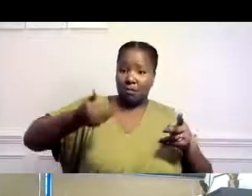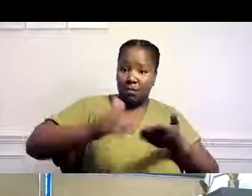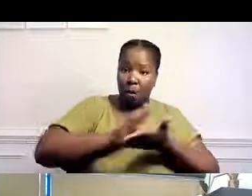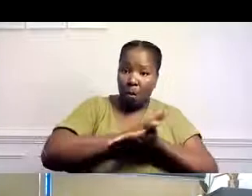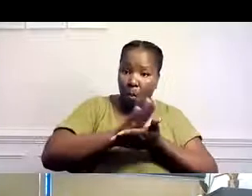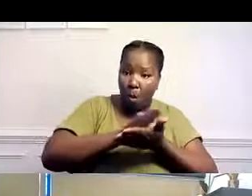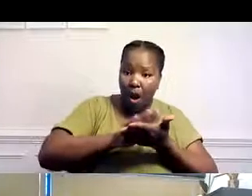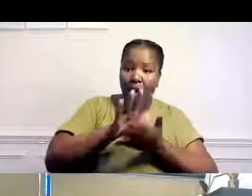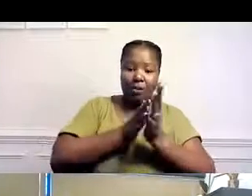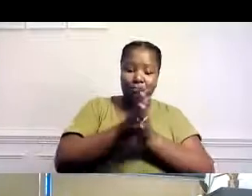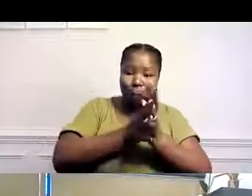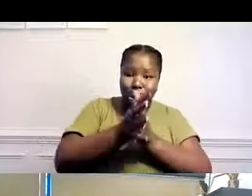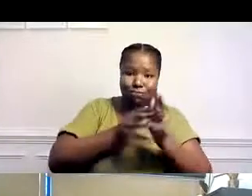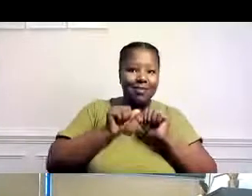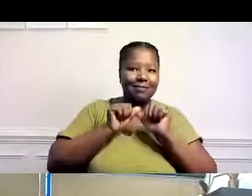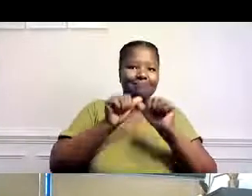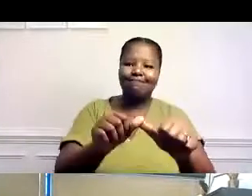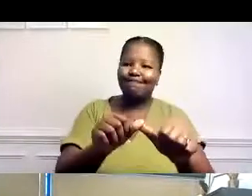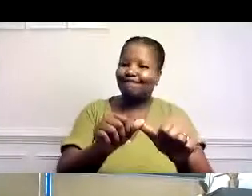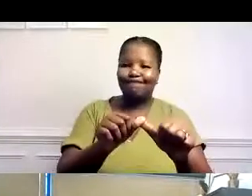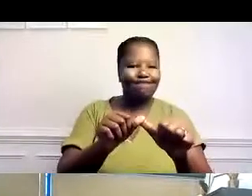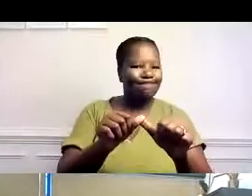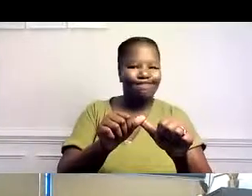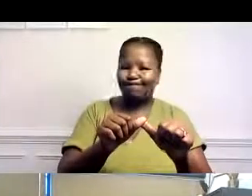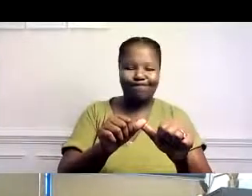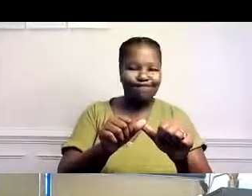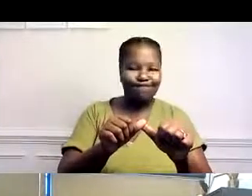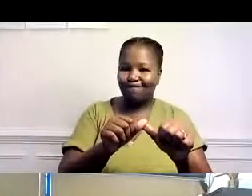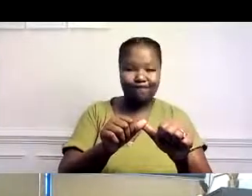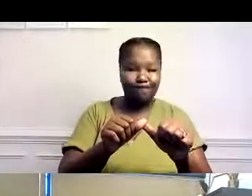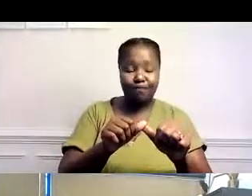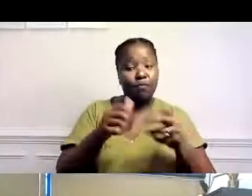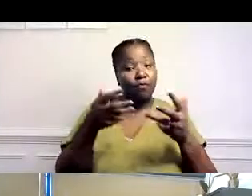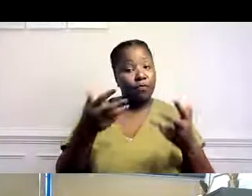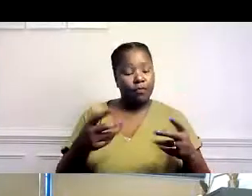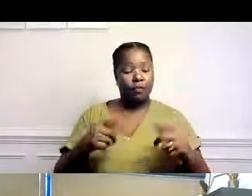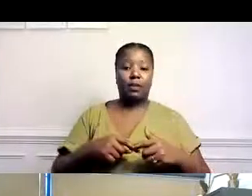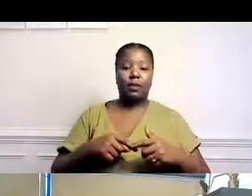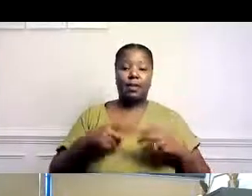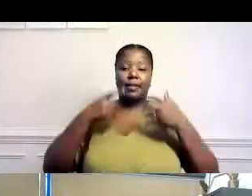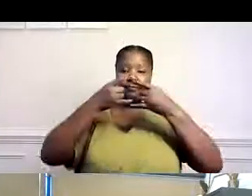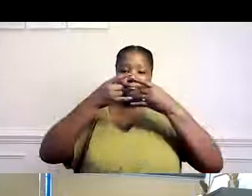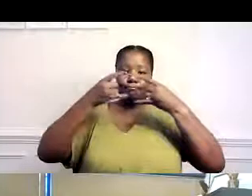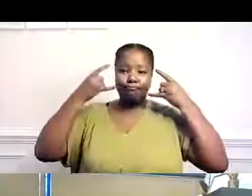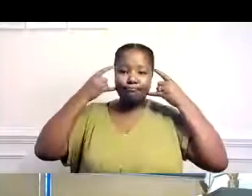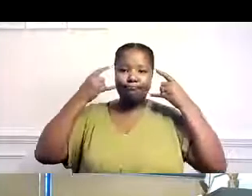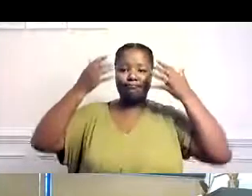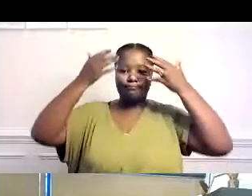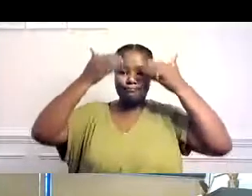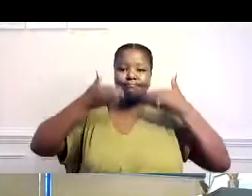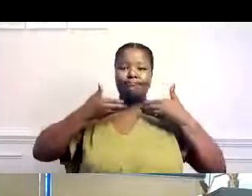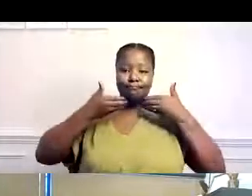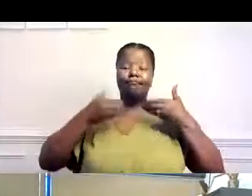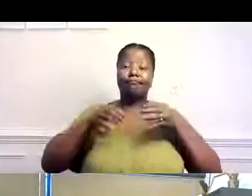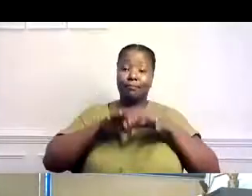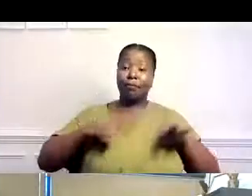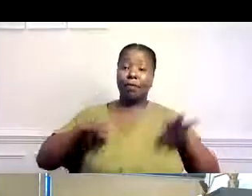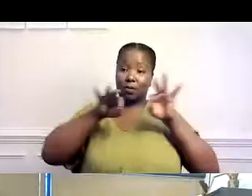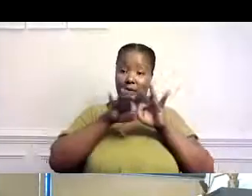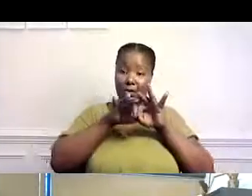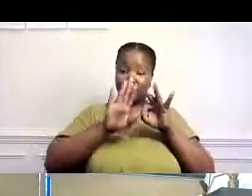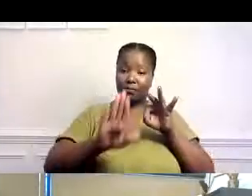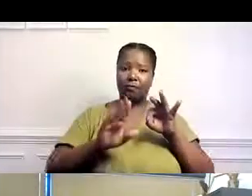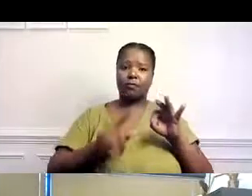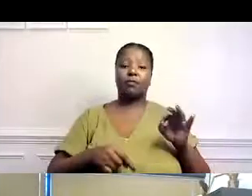de un lugar a otro y tal vez no tengan el hábito de lavarse frecuentemente las manos como les gustaría. Entonces, algo para mantener